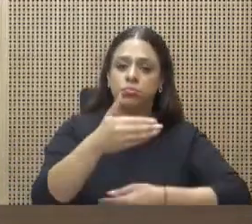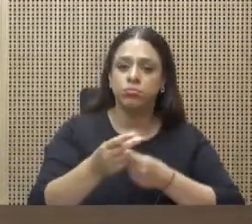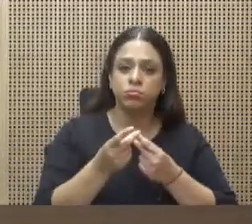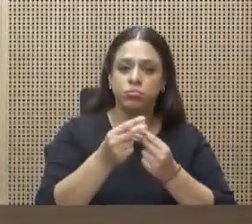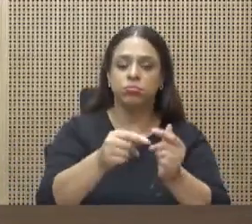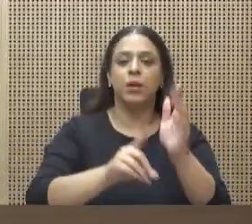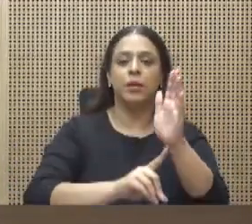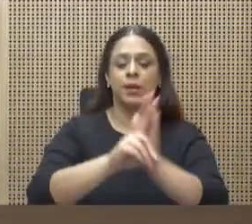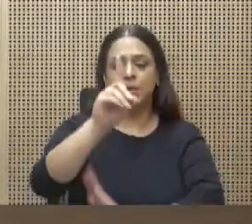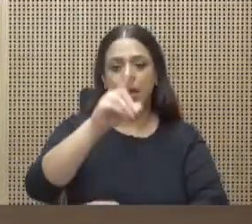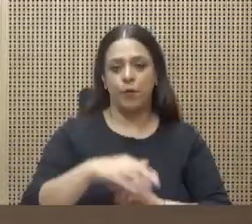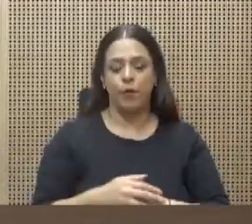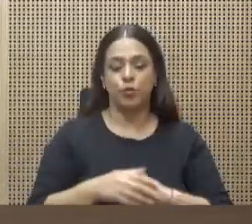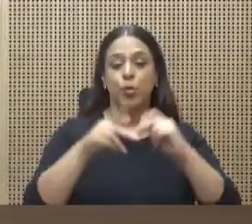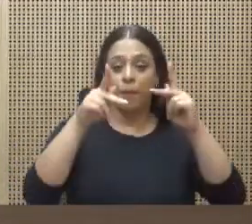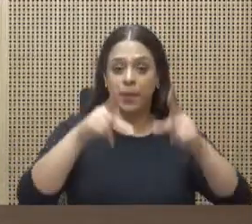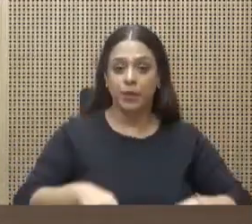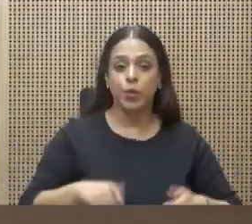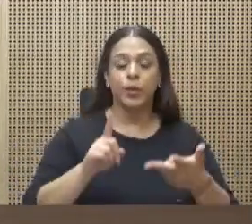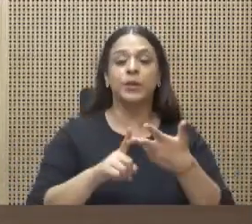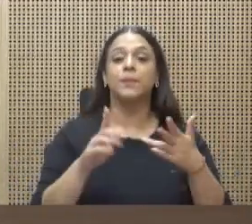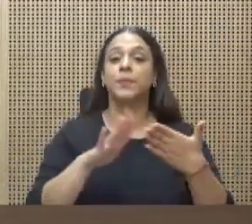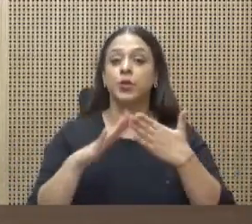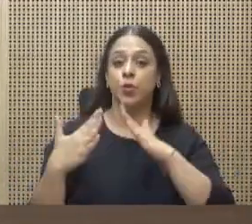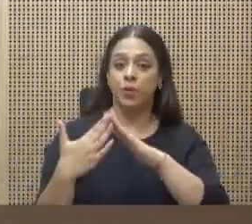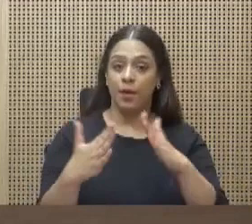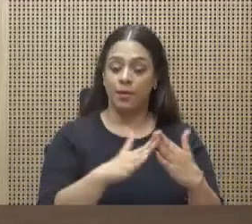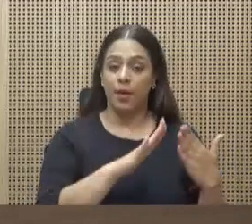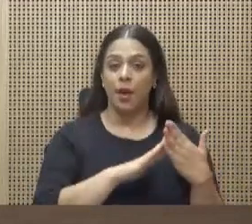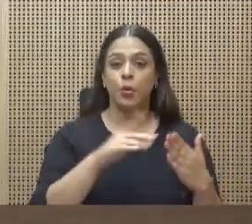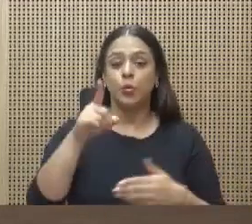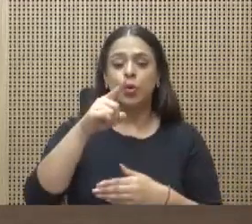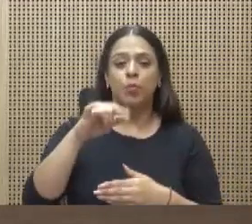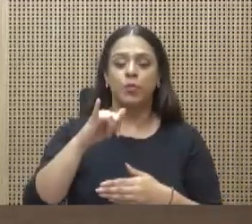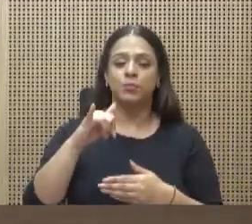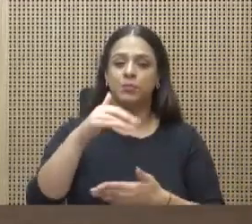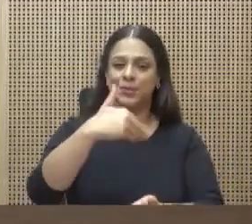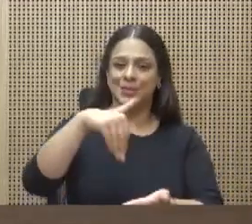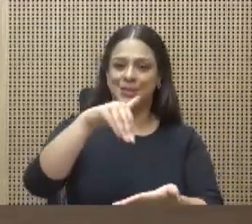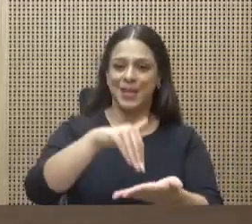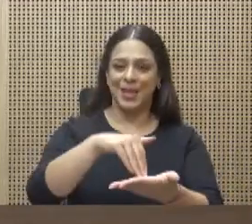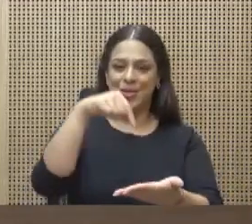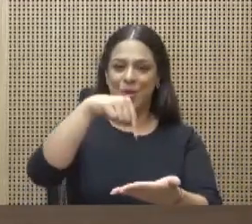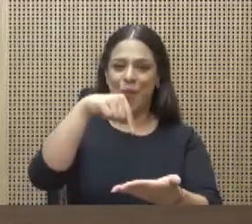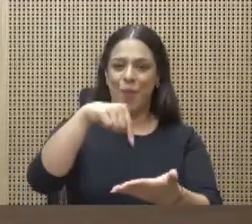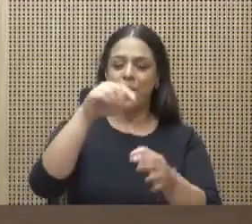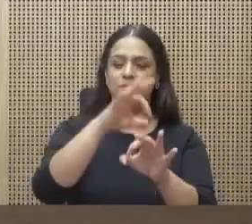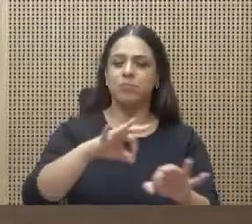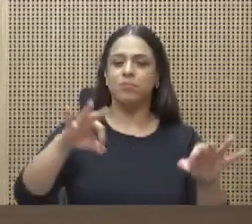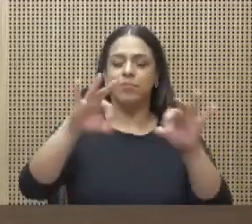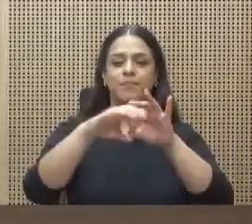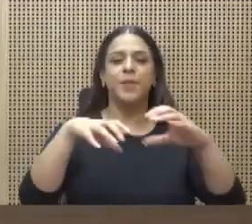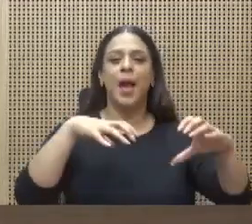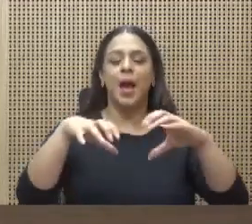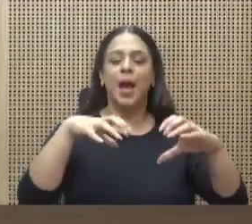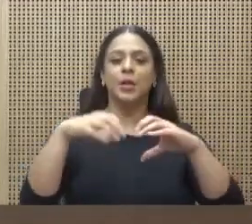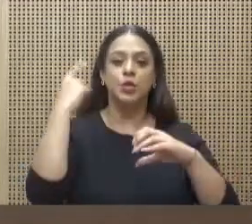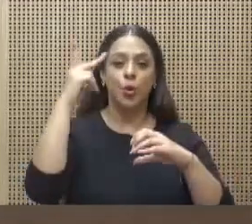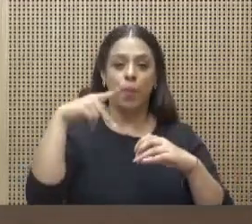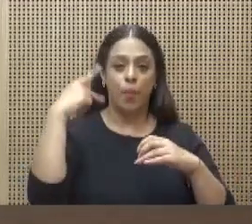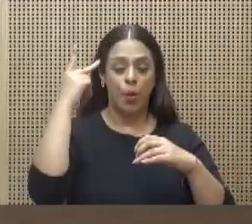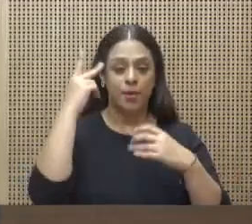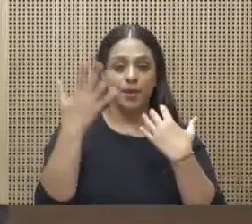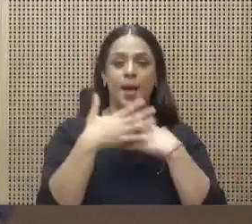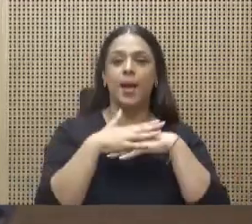los ciudadanos, como centro de toda la acción política, con inclusión y justicia, y por medio del diálogo